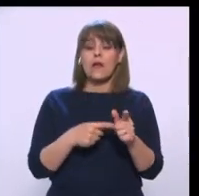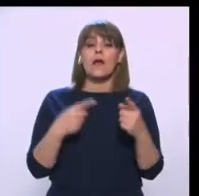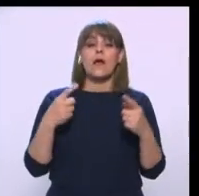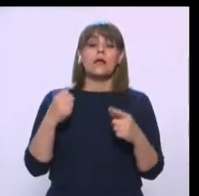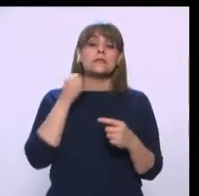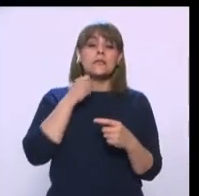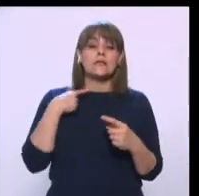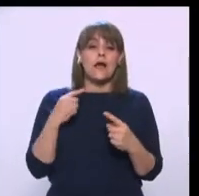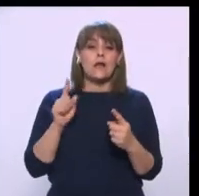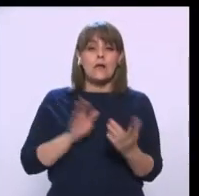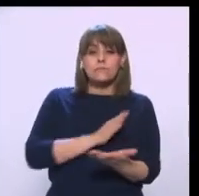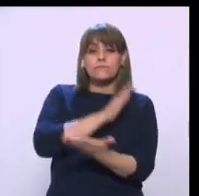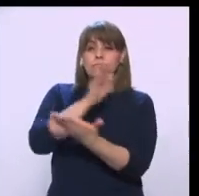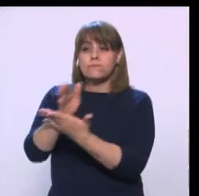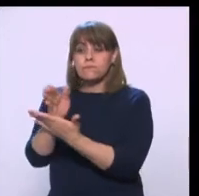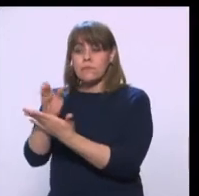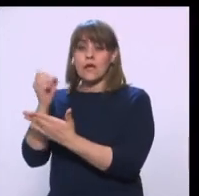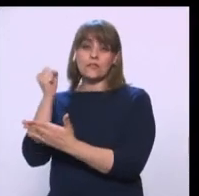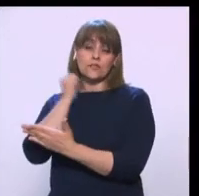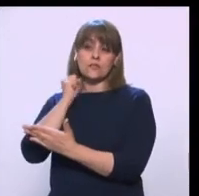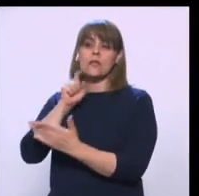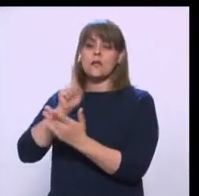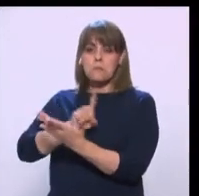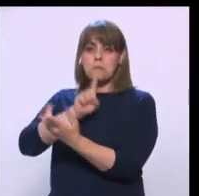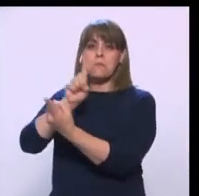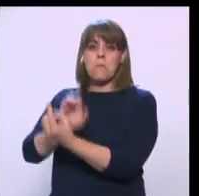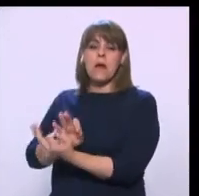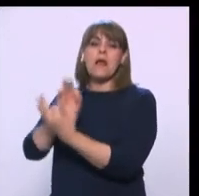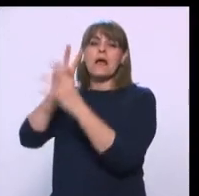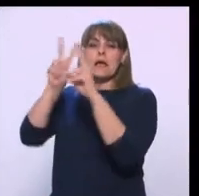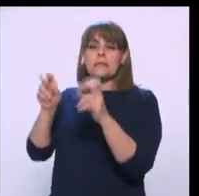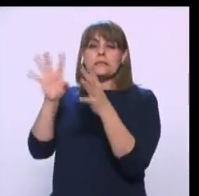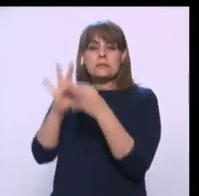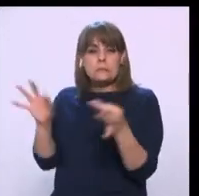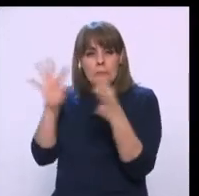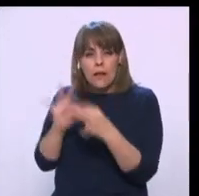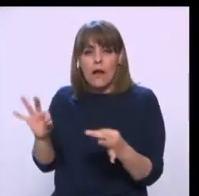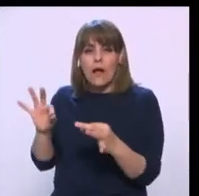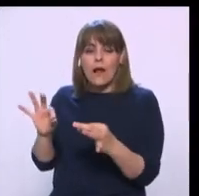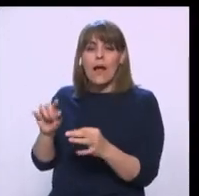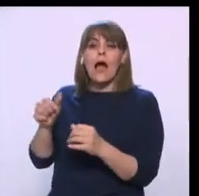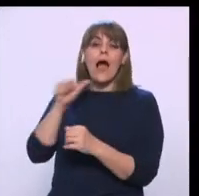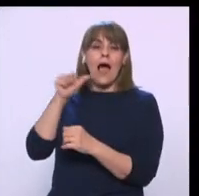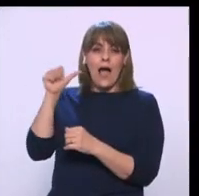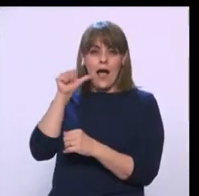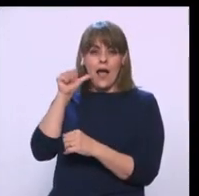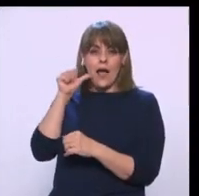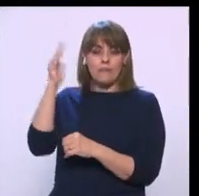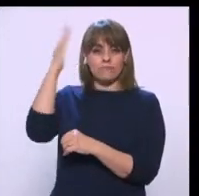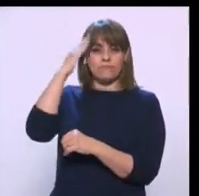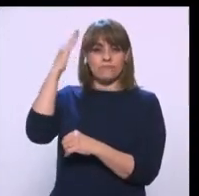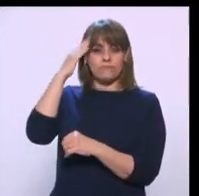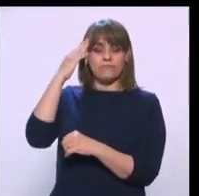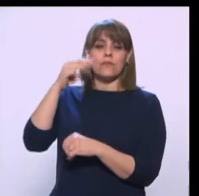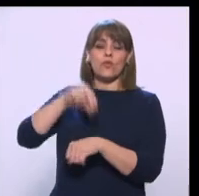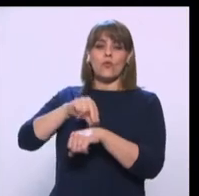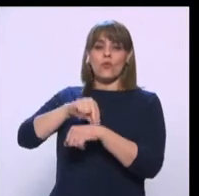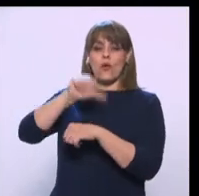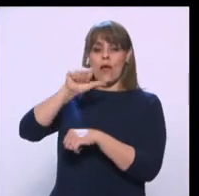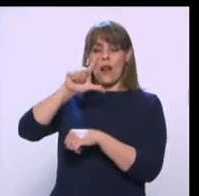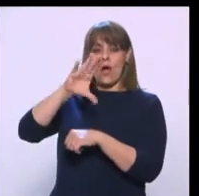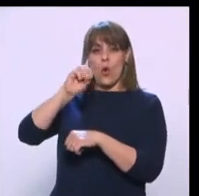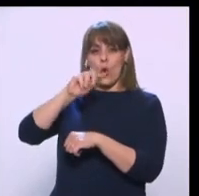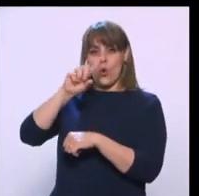Como parte de la Glosa del segundo Informe de gobierno Continúan Y justamente ayer Fue el turno Del titular De la Secretaría De salud Jorge Alcocer